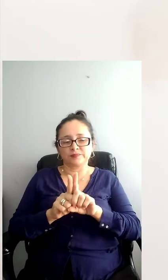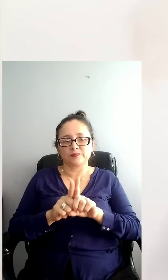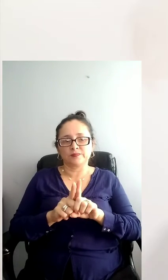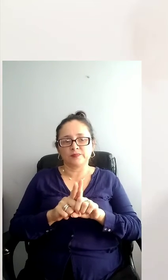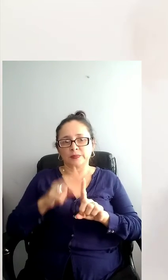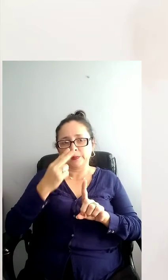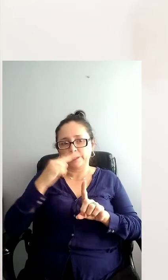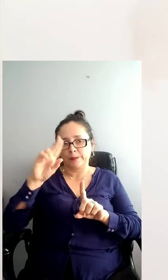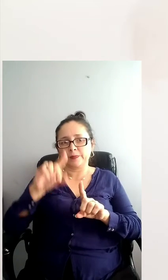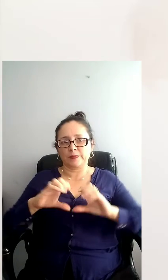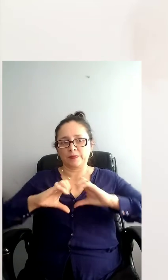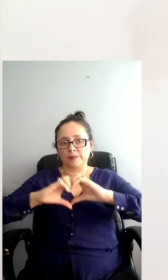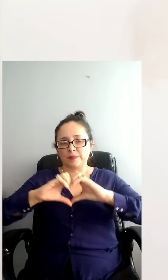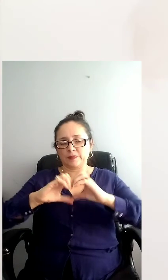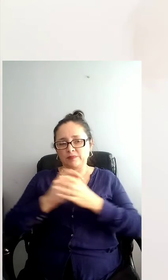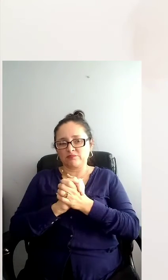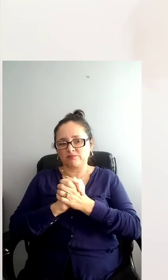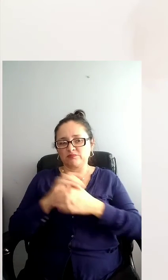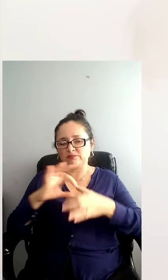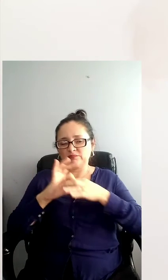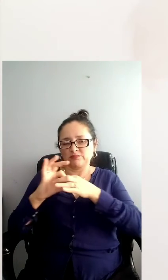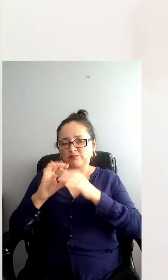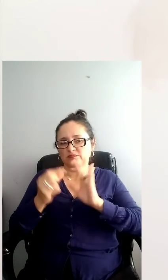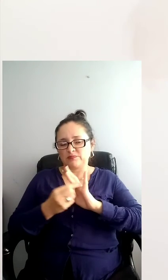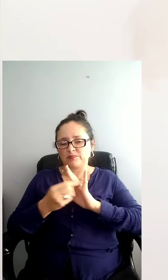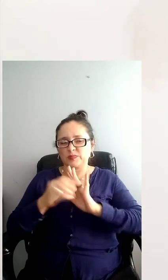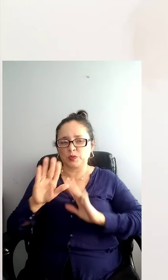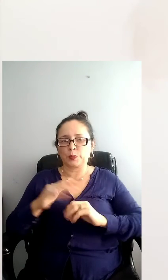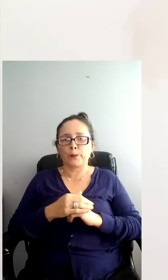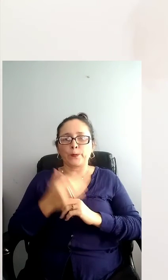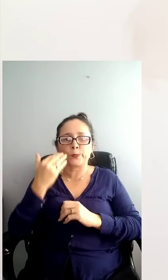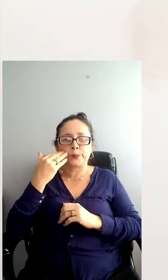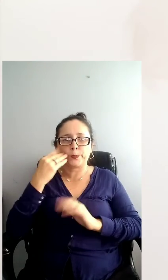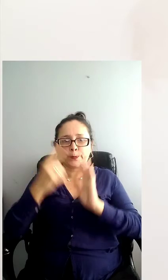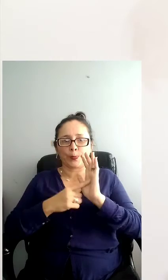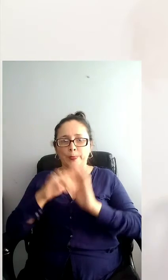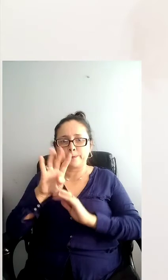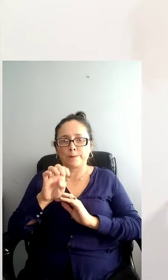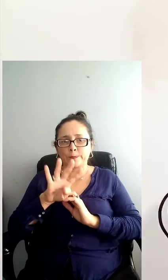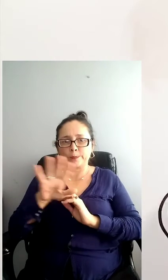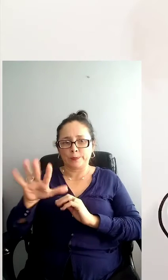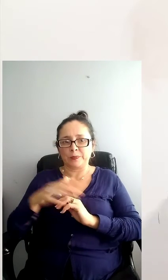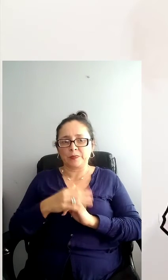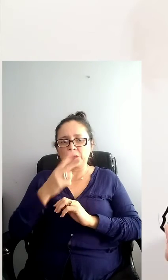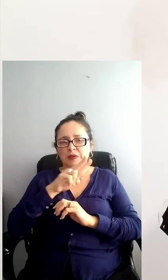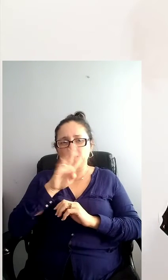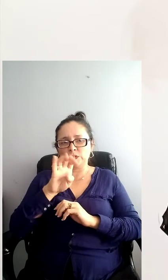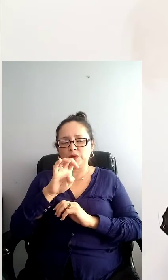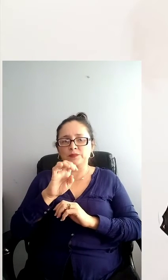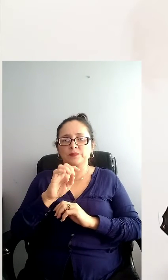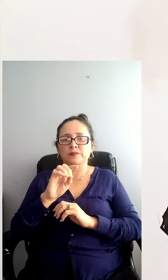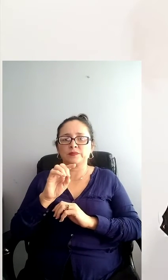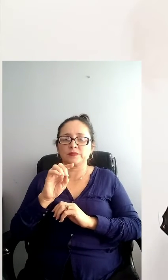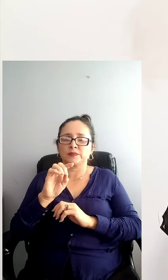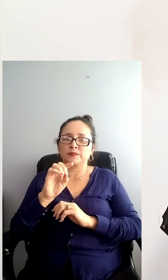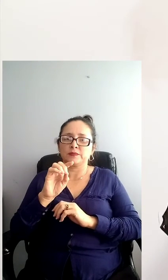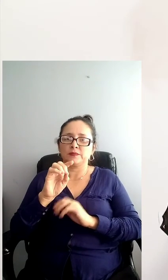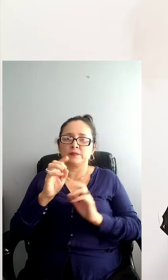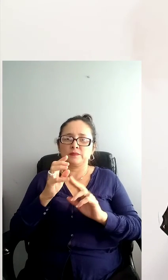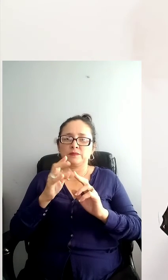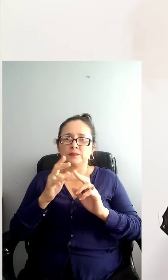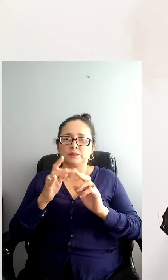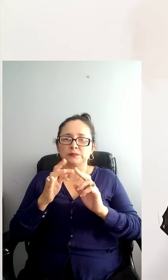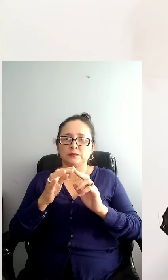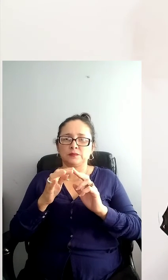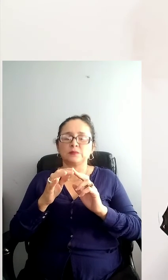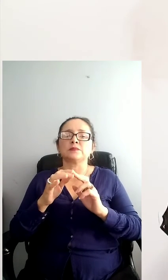1945, contrae matrimonio con su amante oficial Eva Brahe y finalmente el 30 de abril se suicida por medio de un disparo en la cabeza junto a